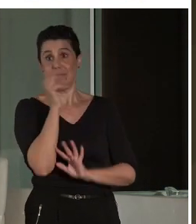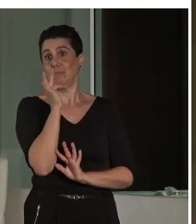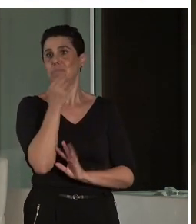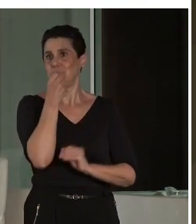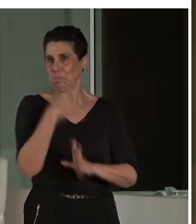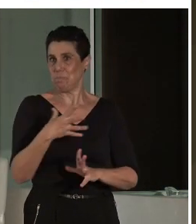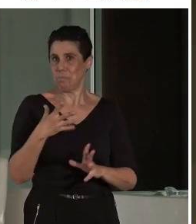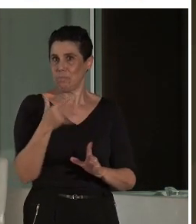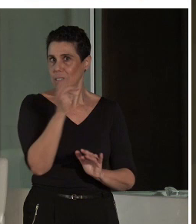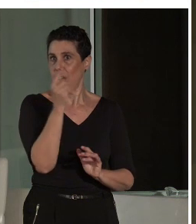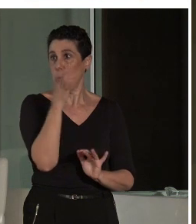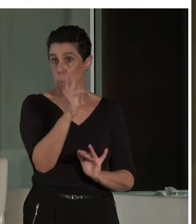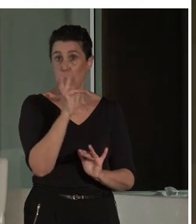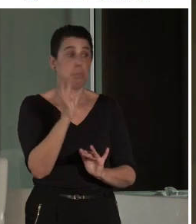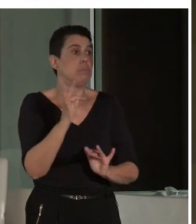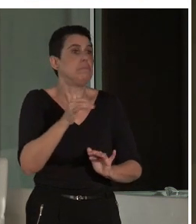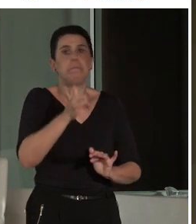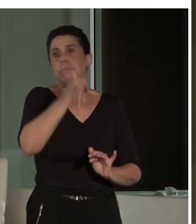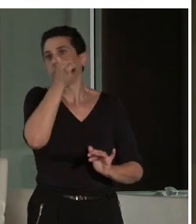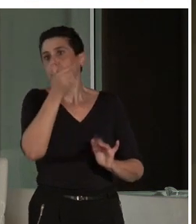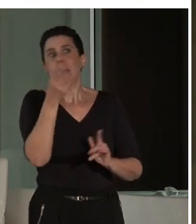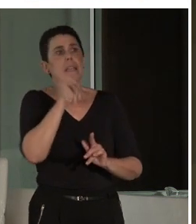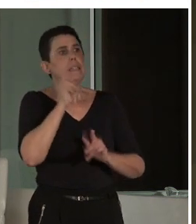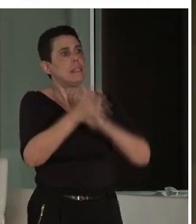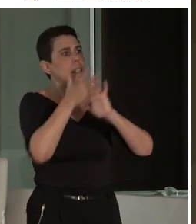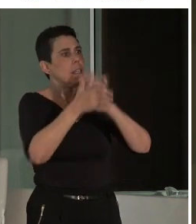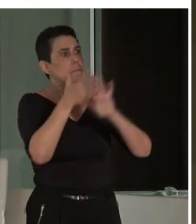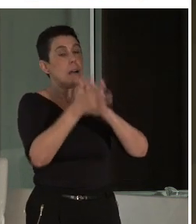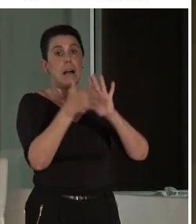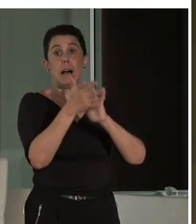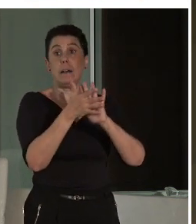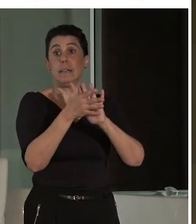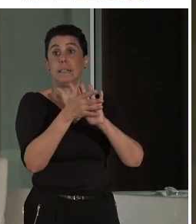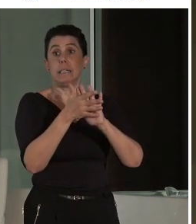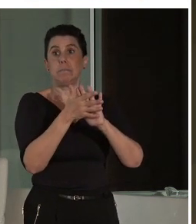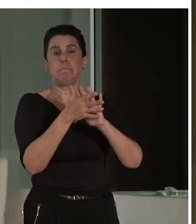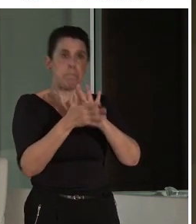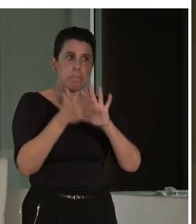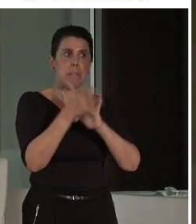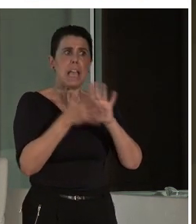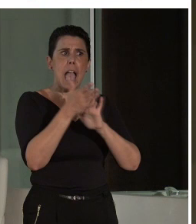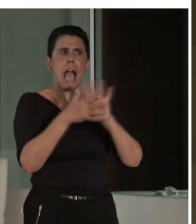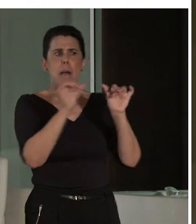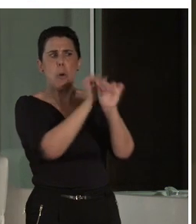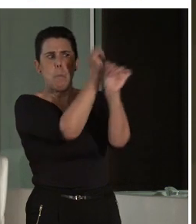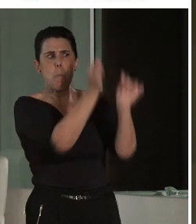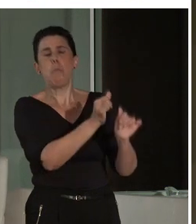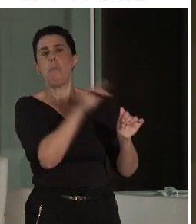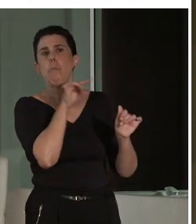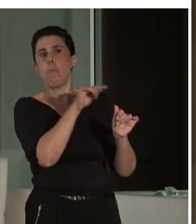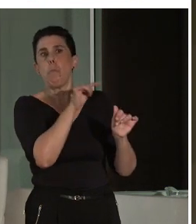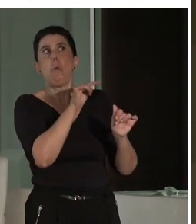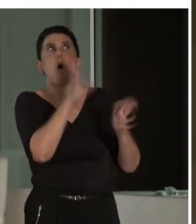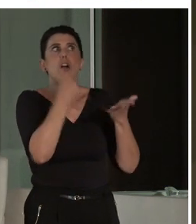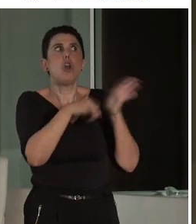¿Qué más? Bueno, también se ha dicho que hay paradigmas, o sea, hay